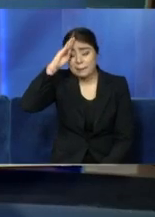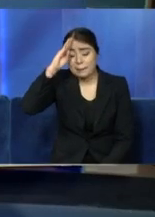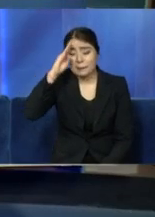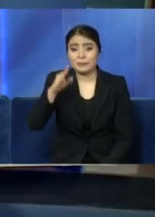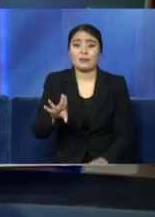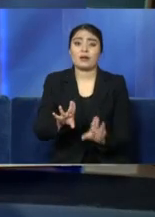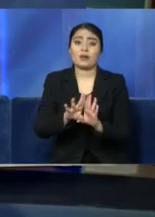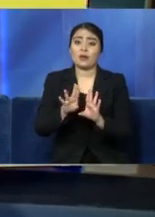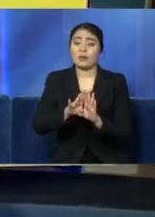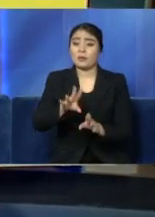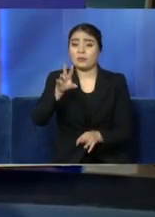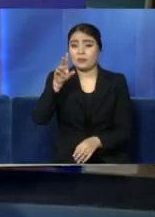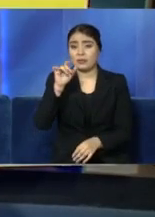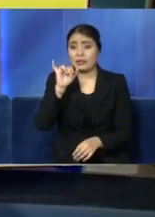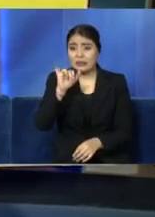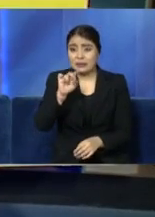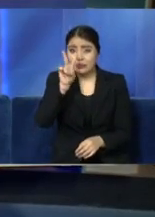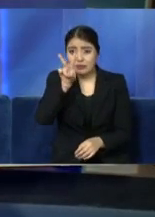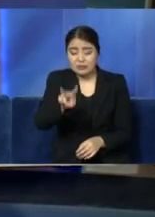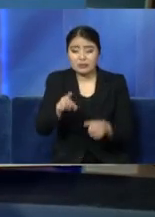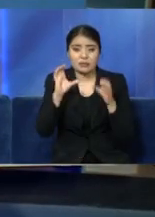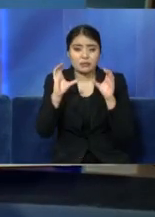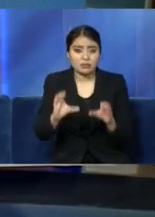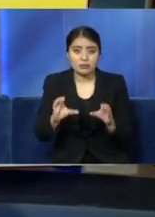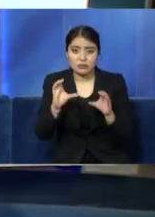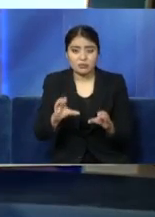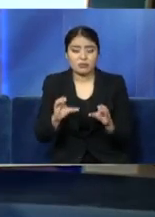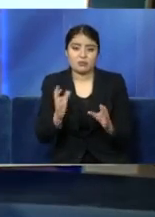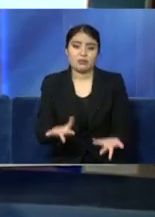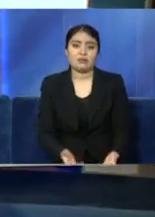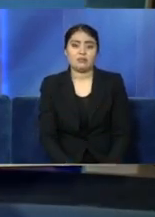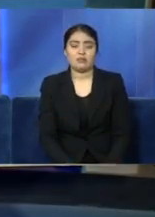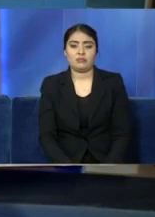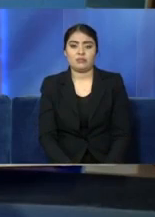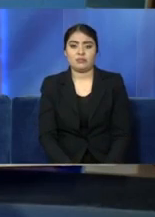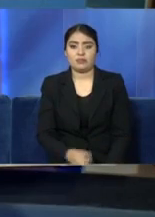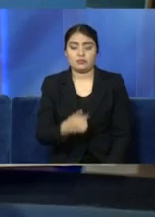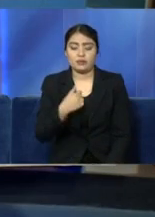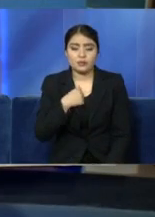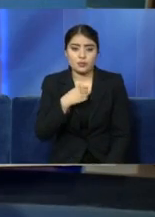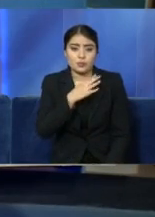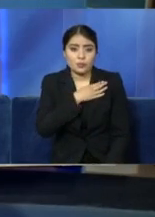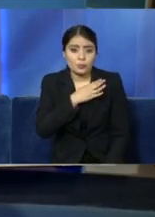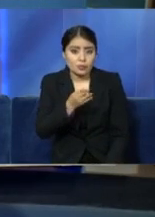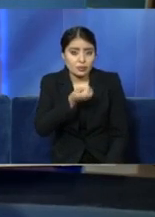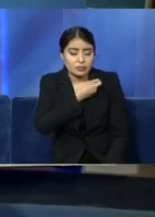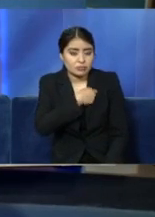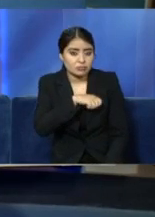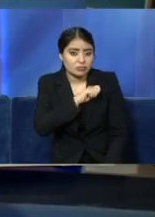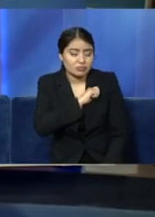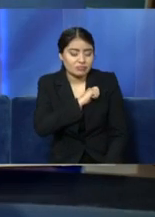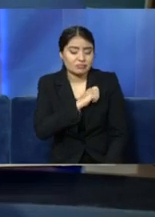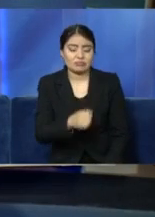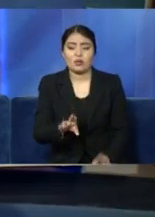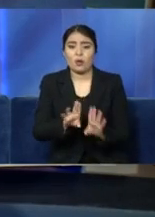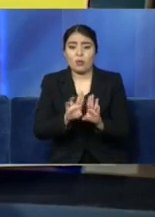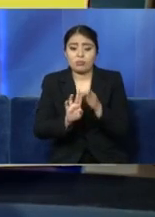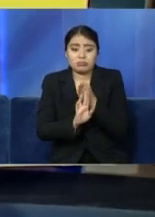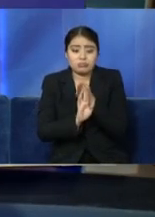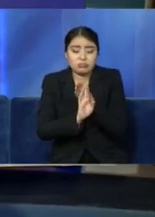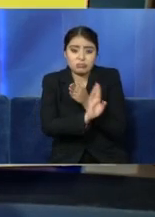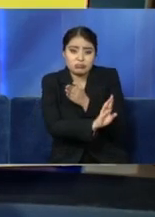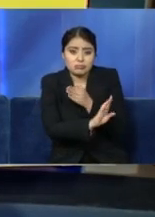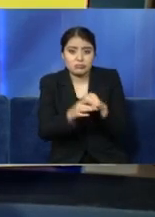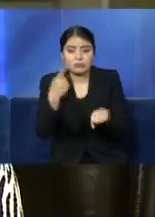adecuadas para poder nosotros tener buen resultado en esta contingencia. Definitivamente, ahorita